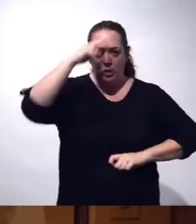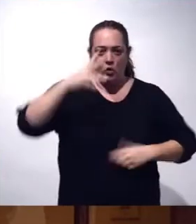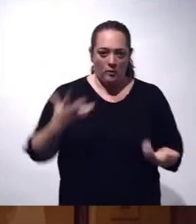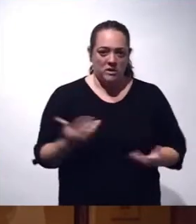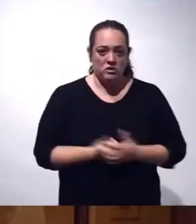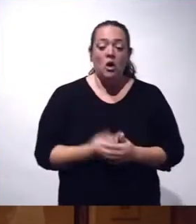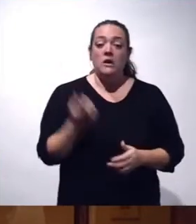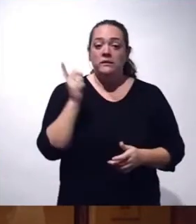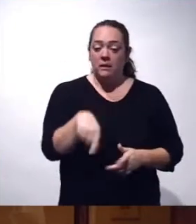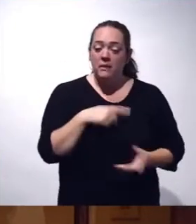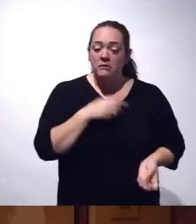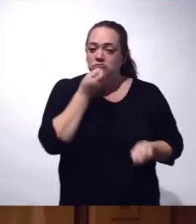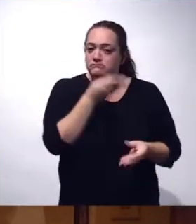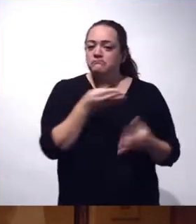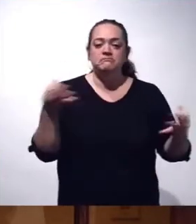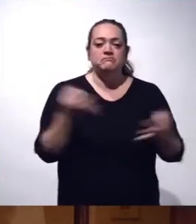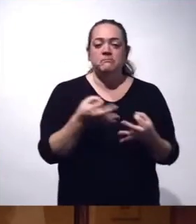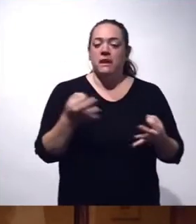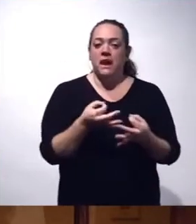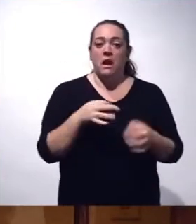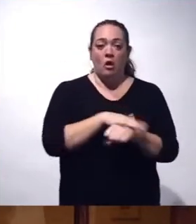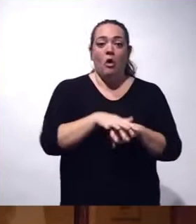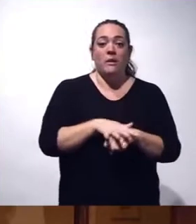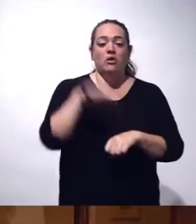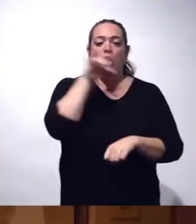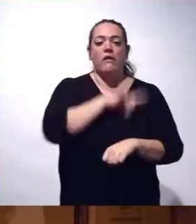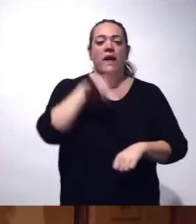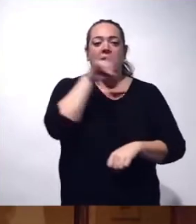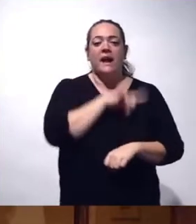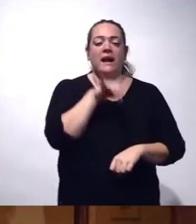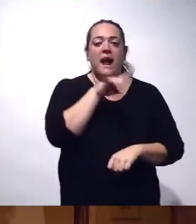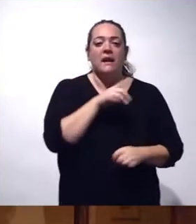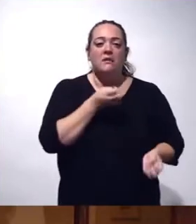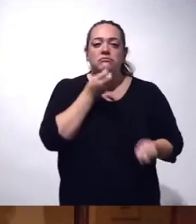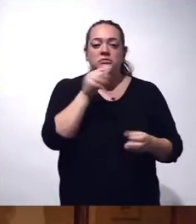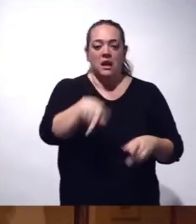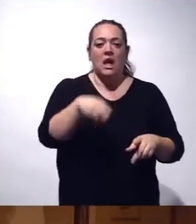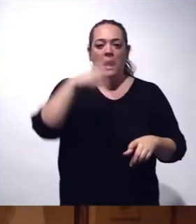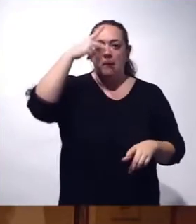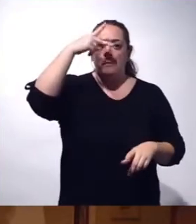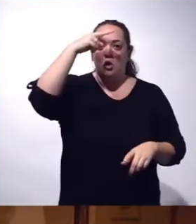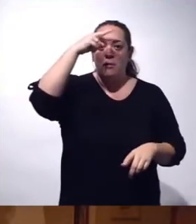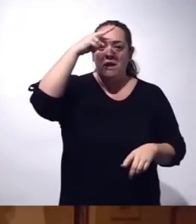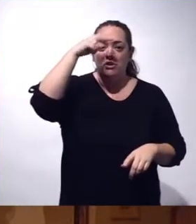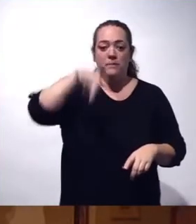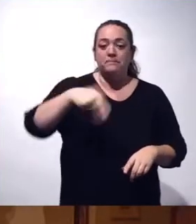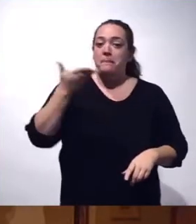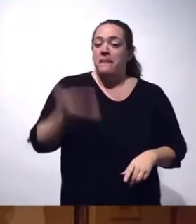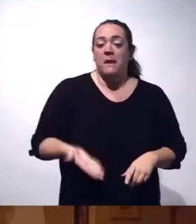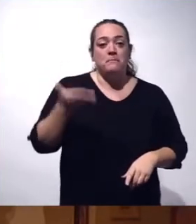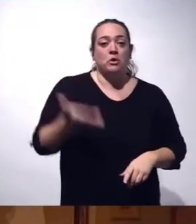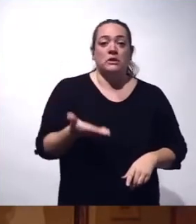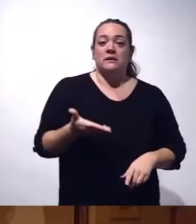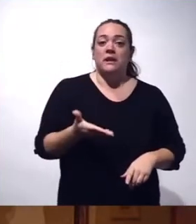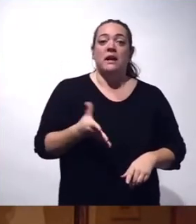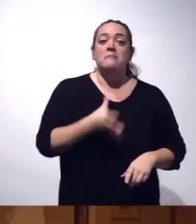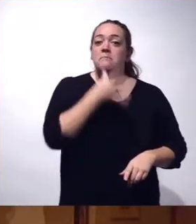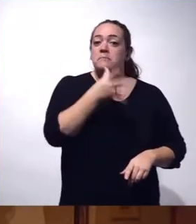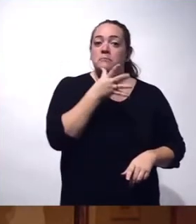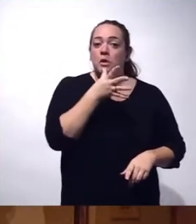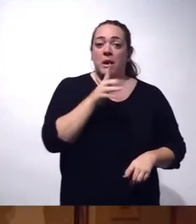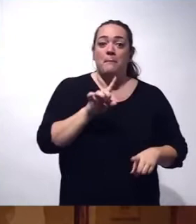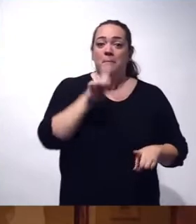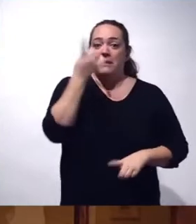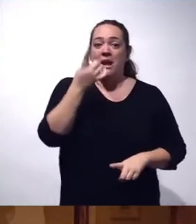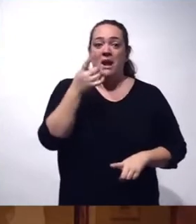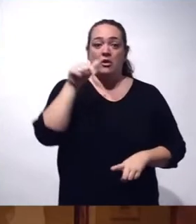también tengo que trasladar desde el gobierno de Canarias el que esta preocupación es importantísima, porque estamos hablando, primero,